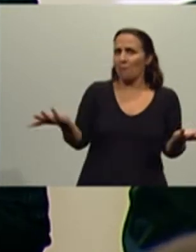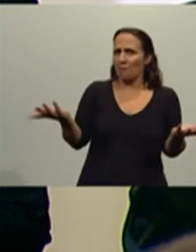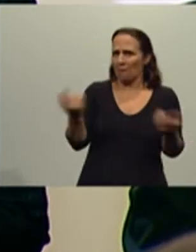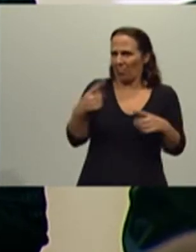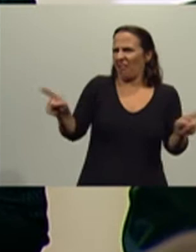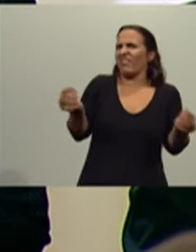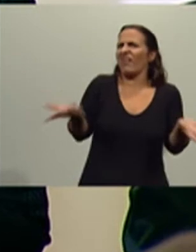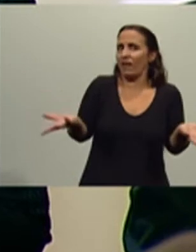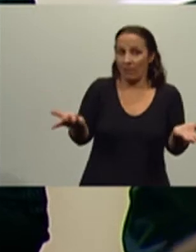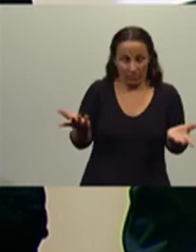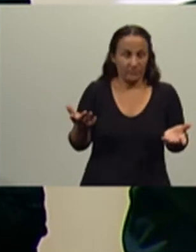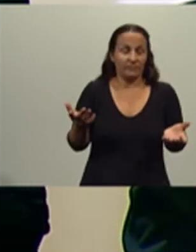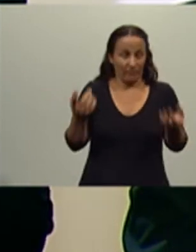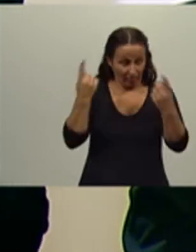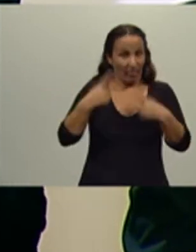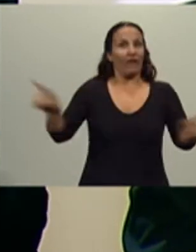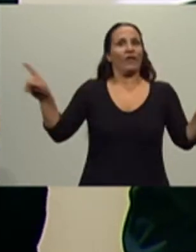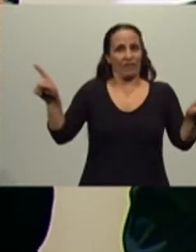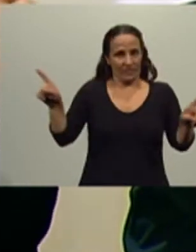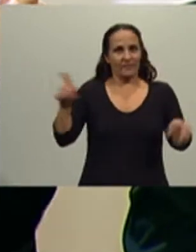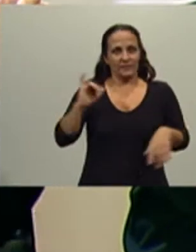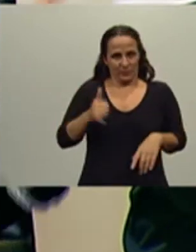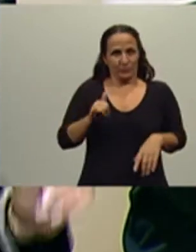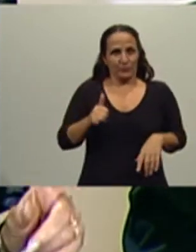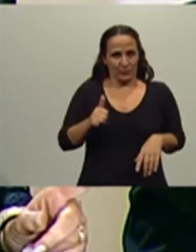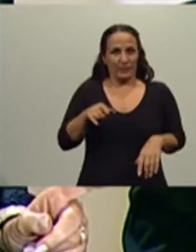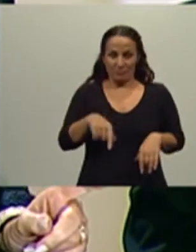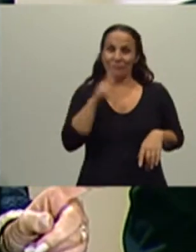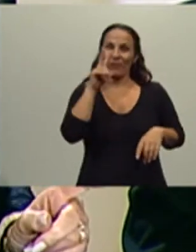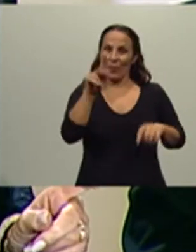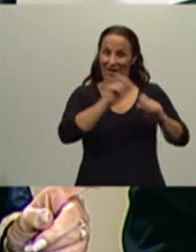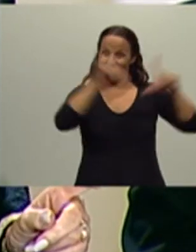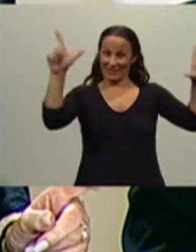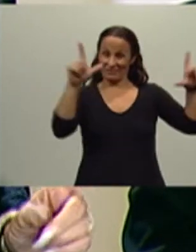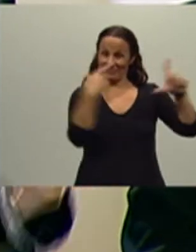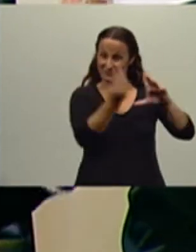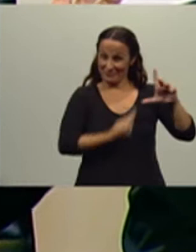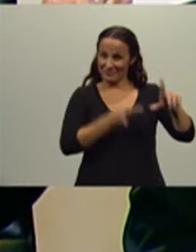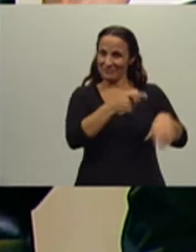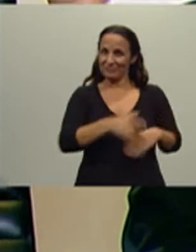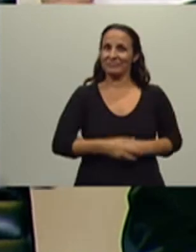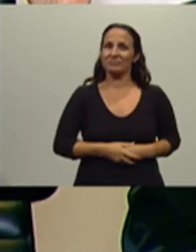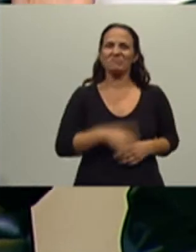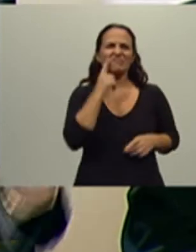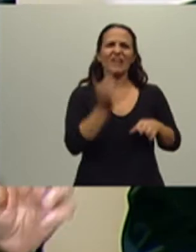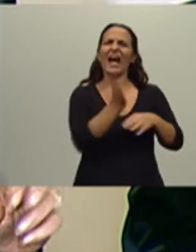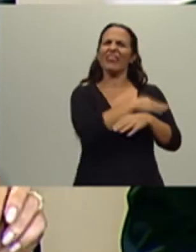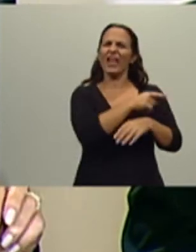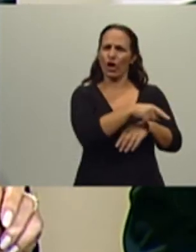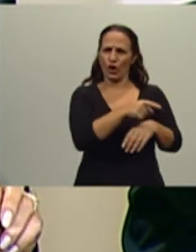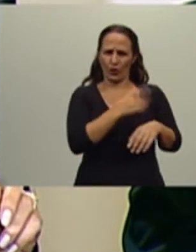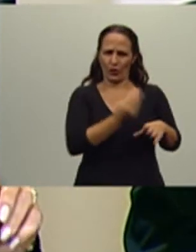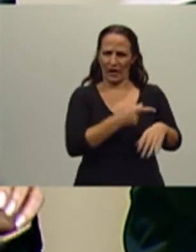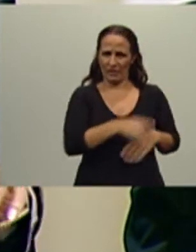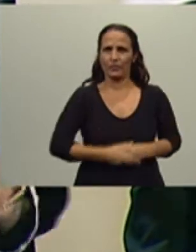muchísima, porque vamos a ver ahora un gráfico, por favor, cómo está, no, el anterior, por favor,